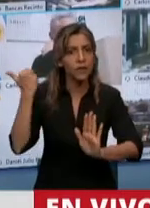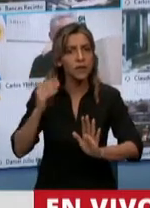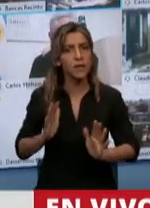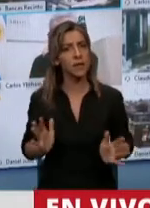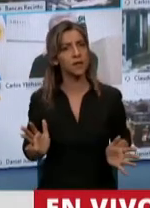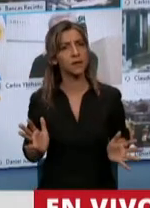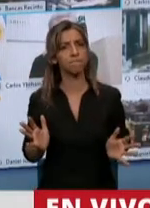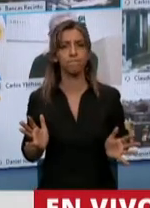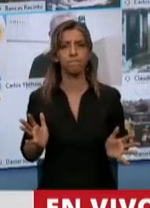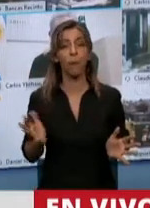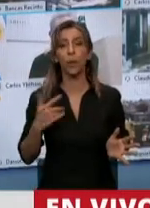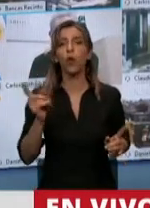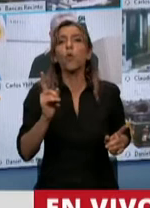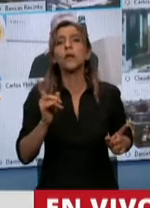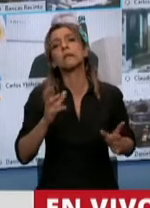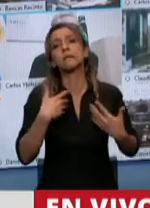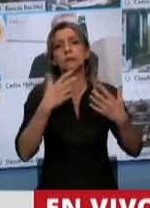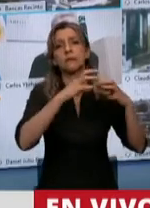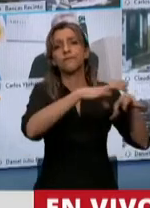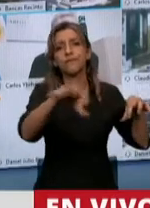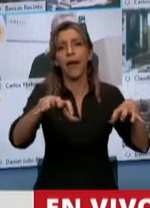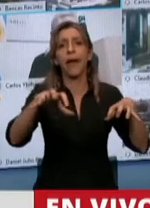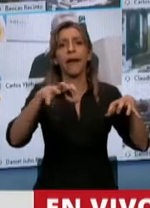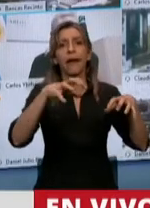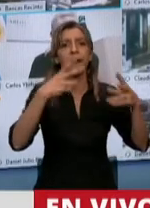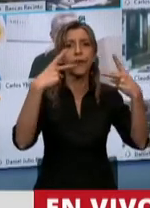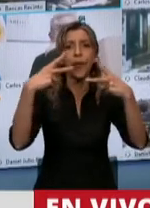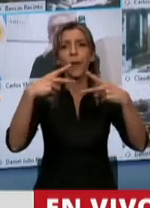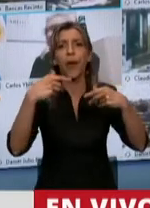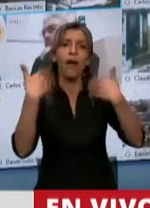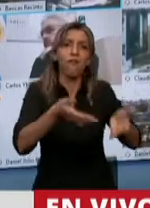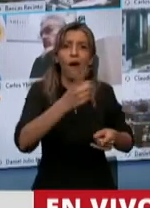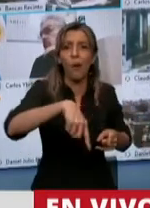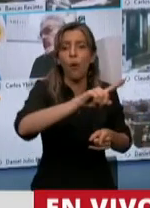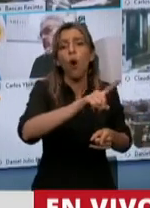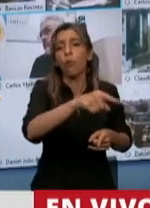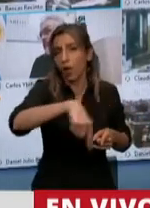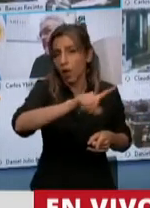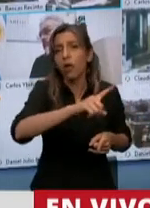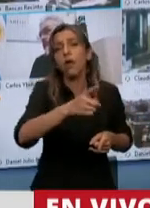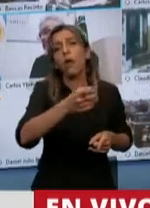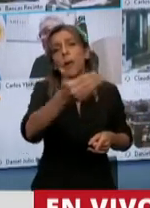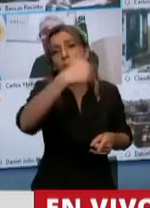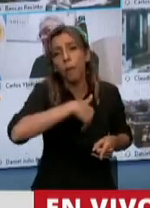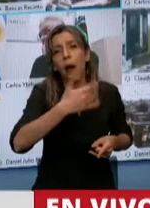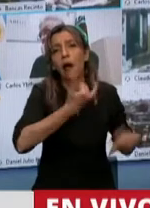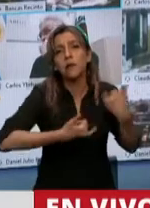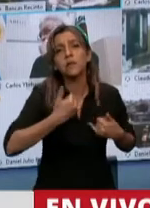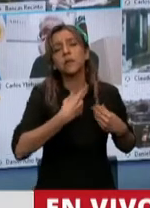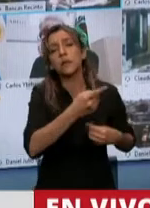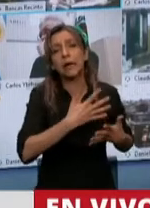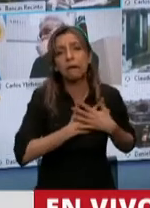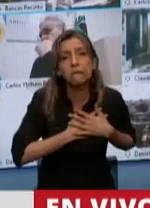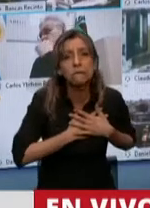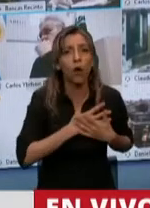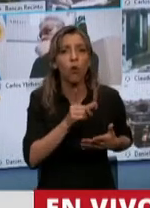de las agencias de viaje, que son los que hablaron y que nos puso la mano en el corazón del problema grave que ellos tenían de tener que salir a